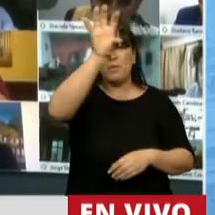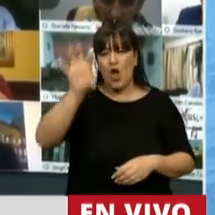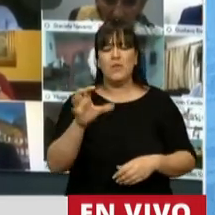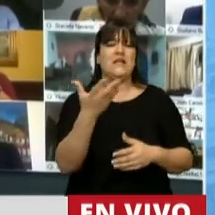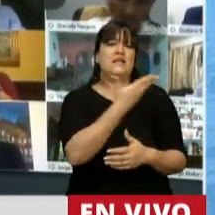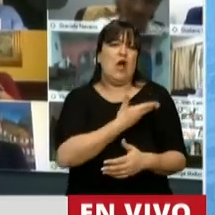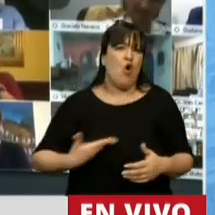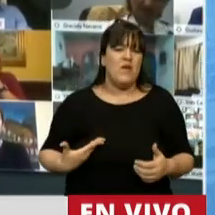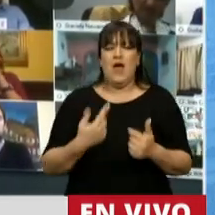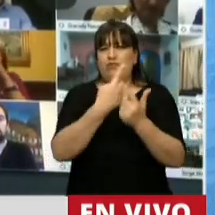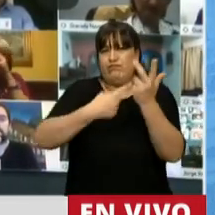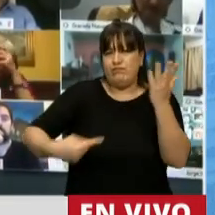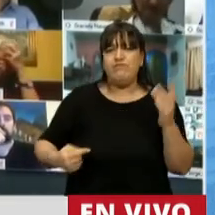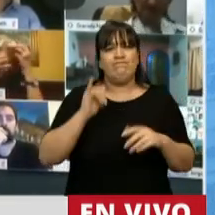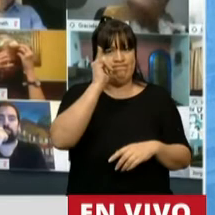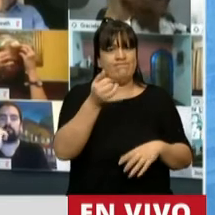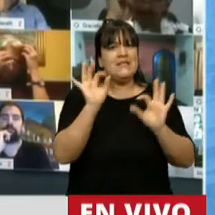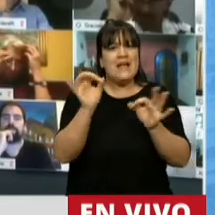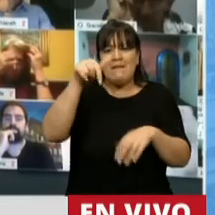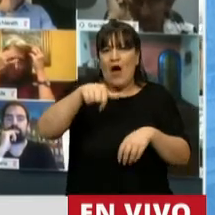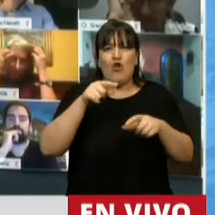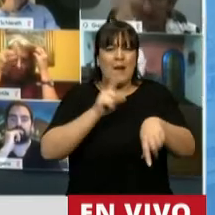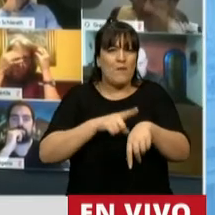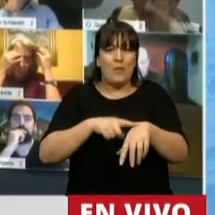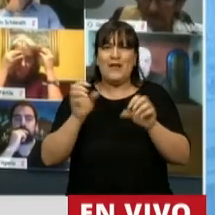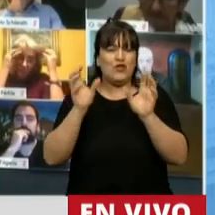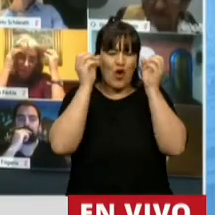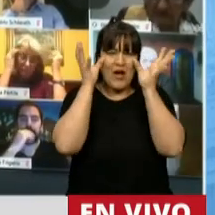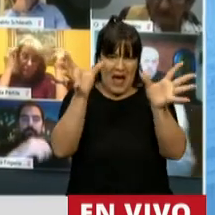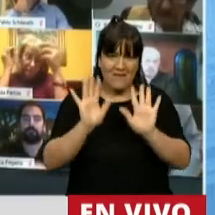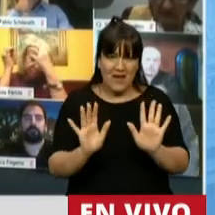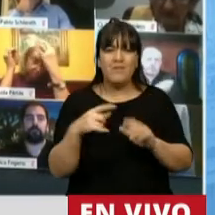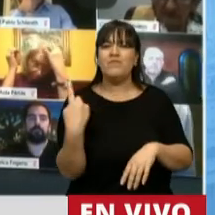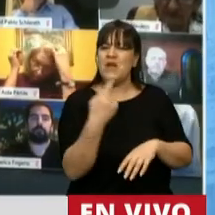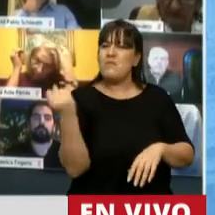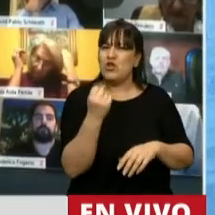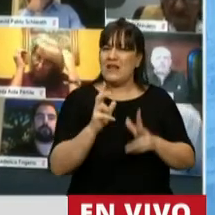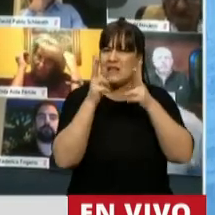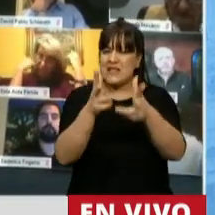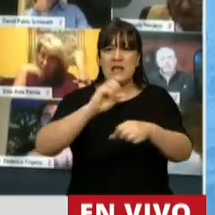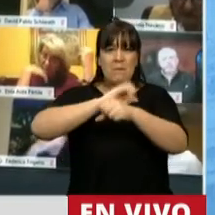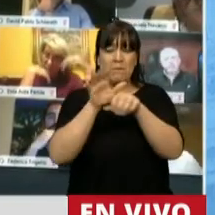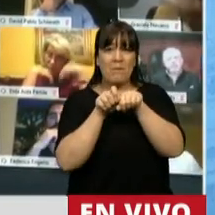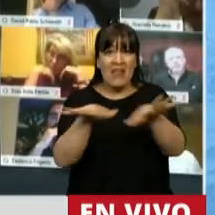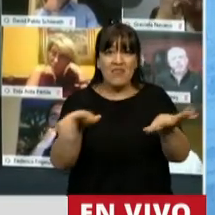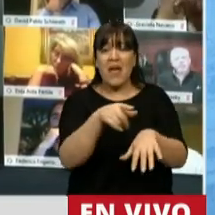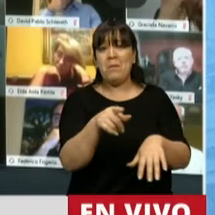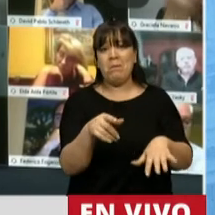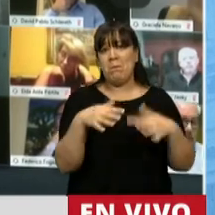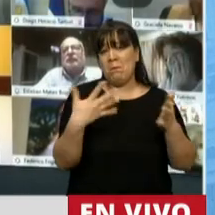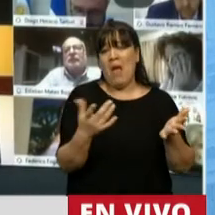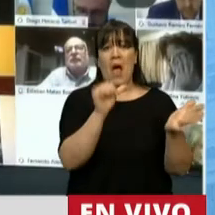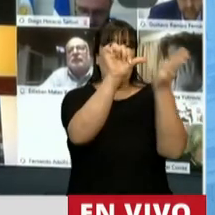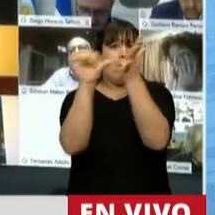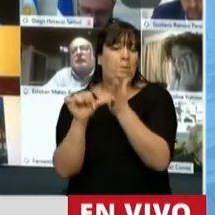municipios sí han entendido la gravedad del momento. Es importante decir que esta pandemia no distingue entre países